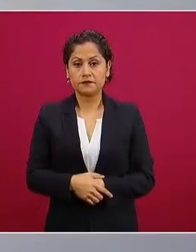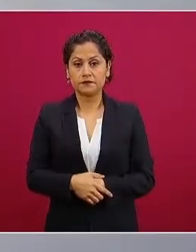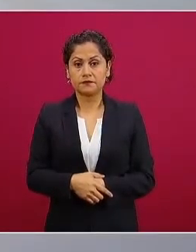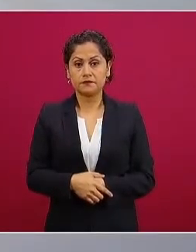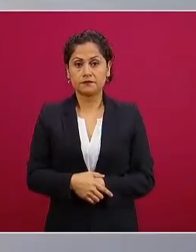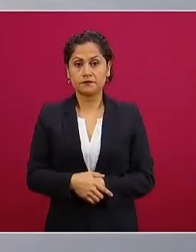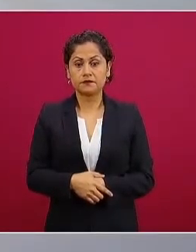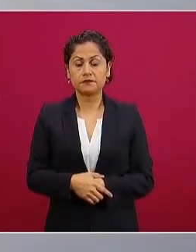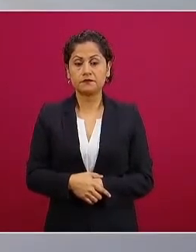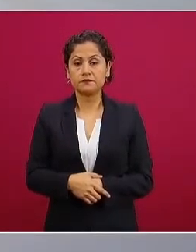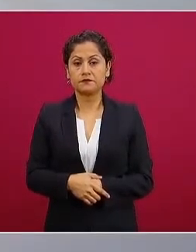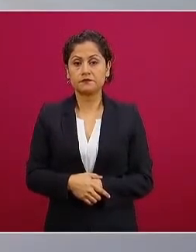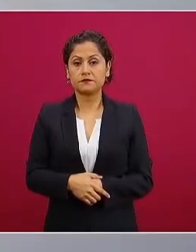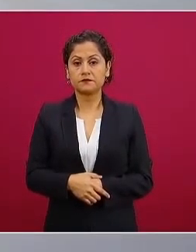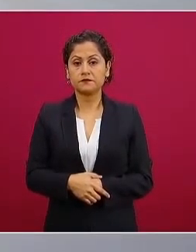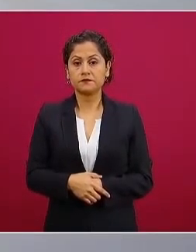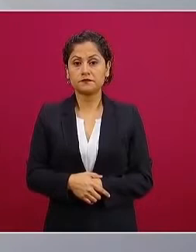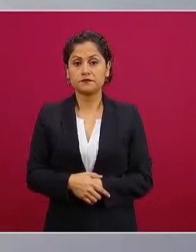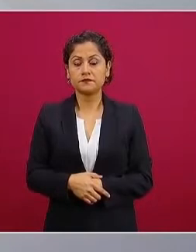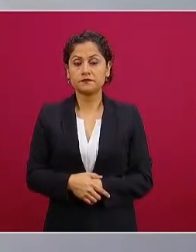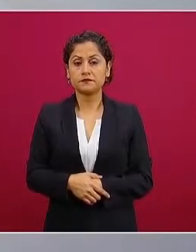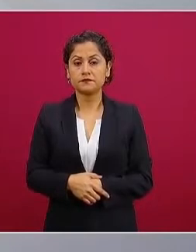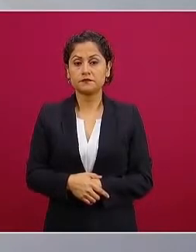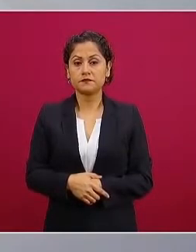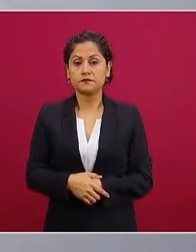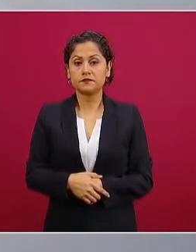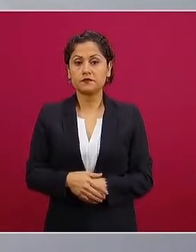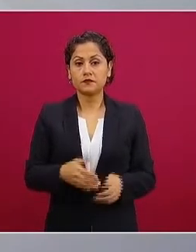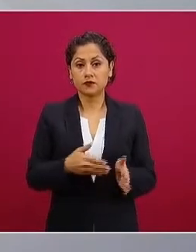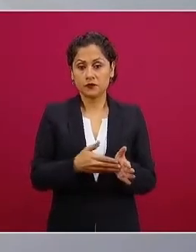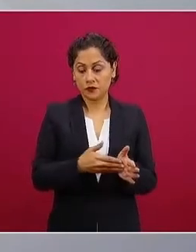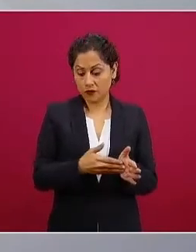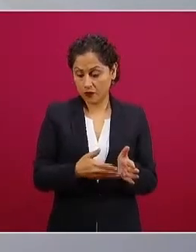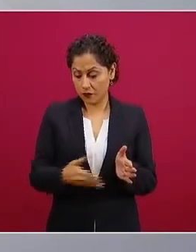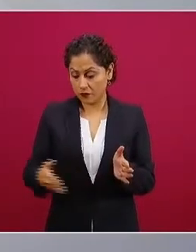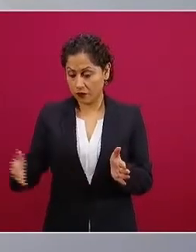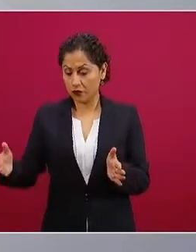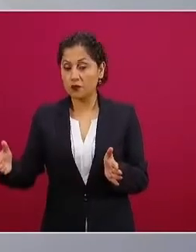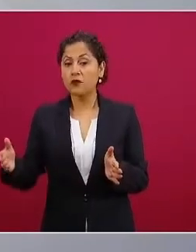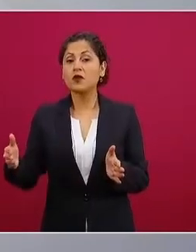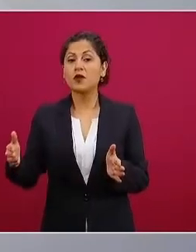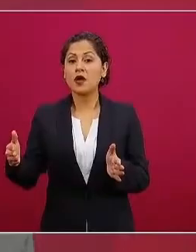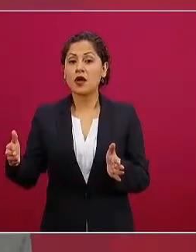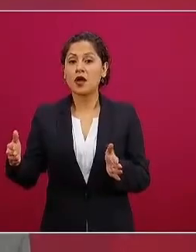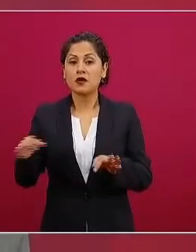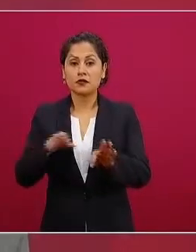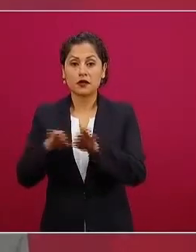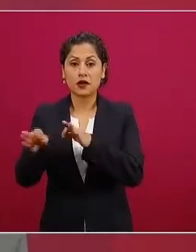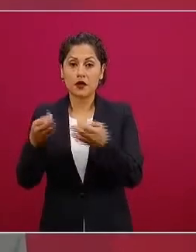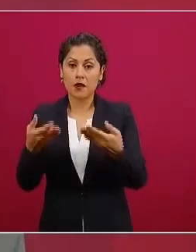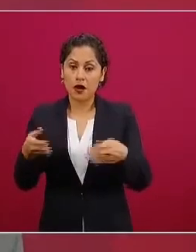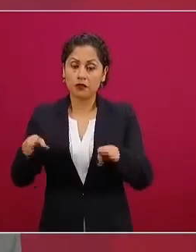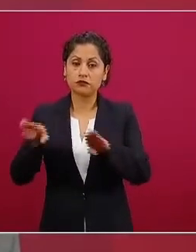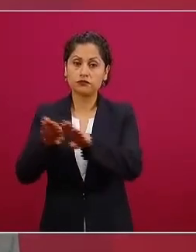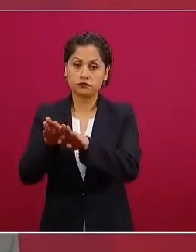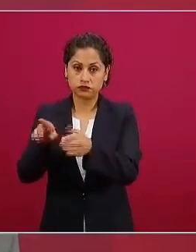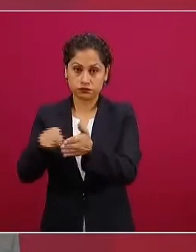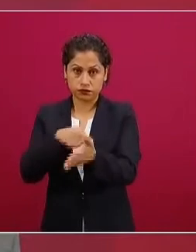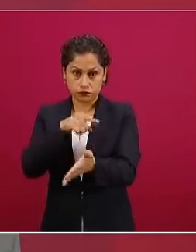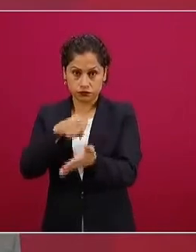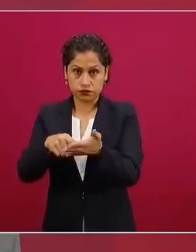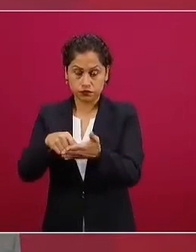se extenderá la suspensión de labores con goce de sueldo a quienes ya se